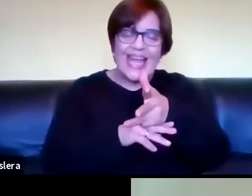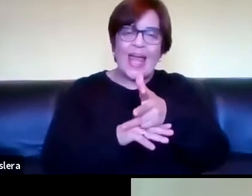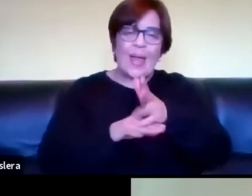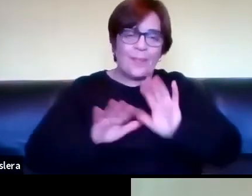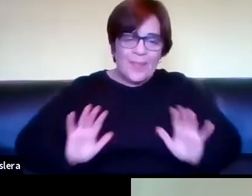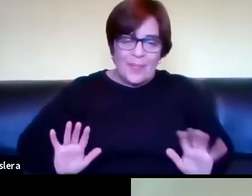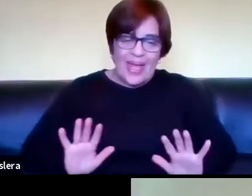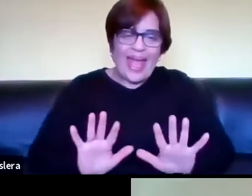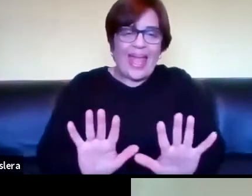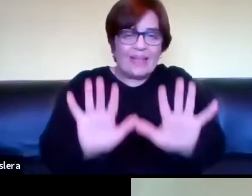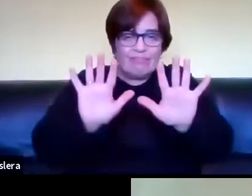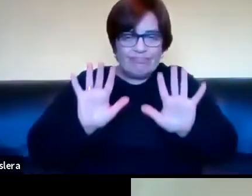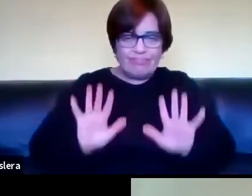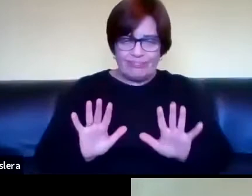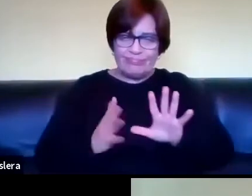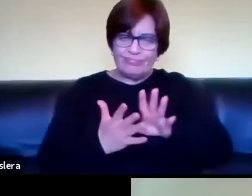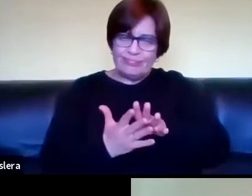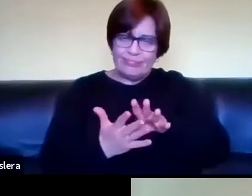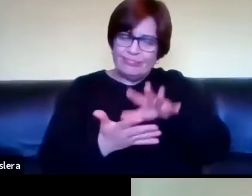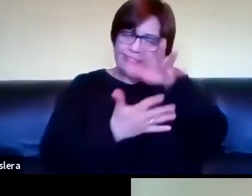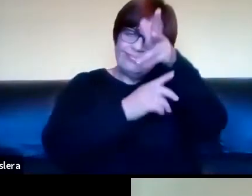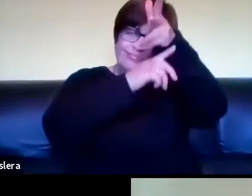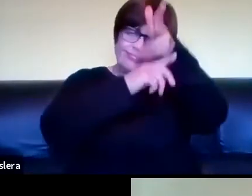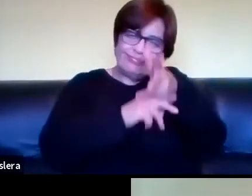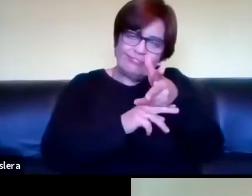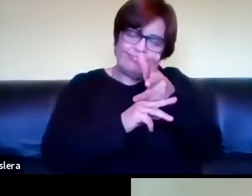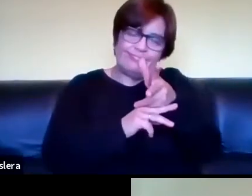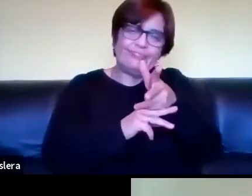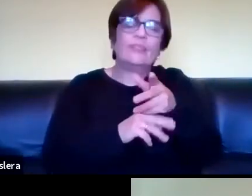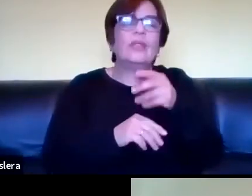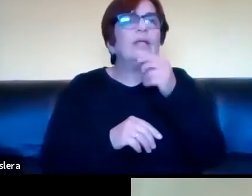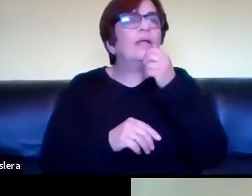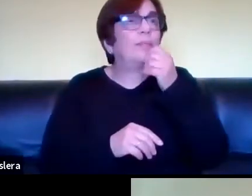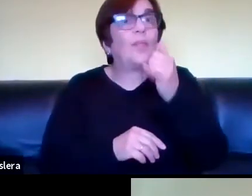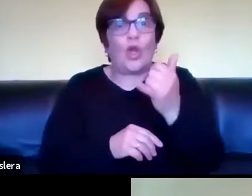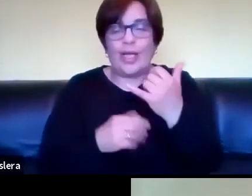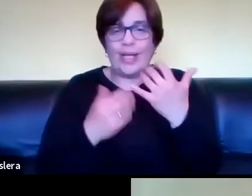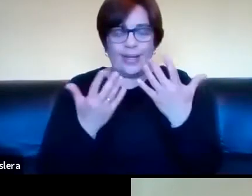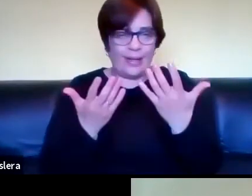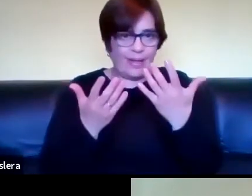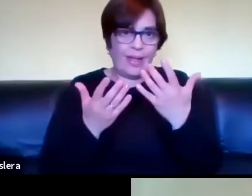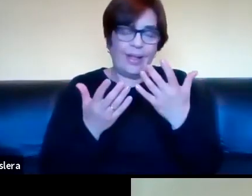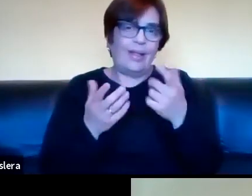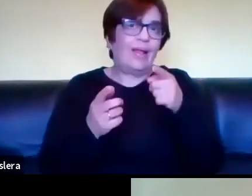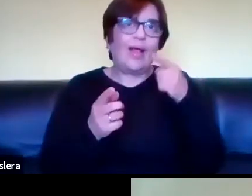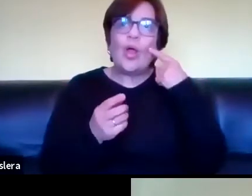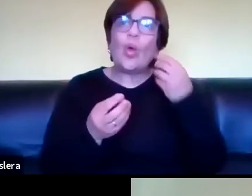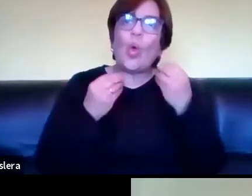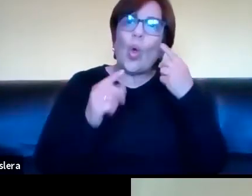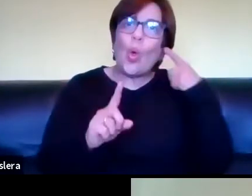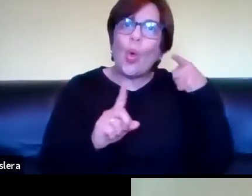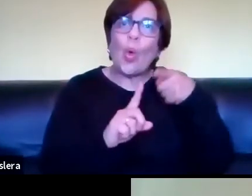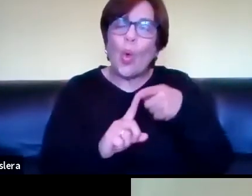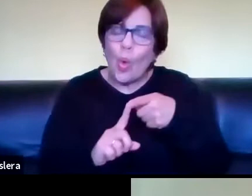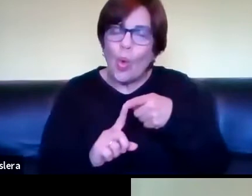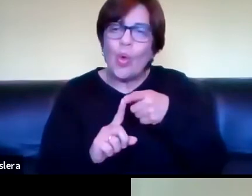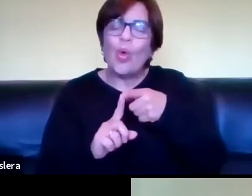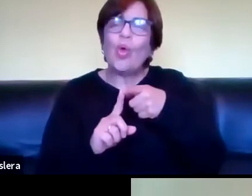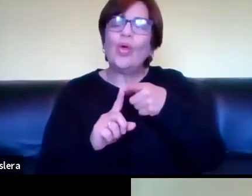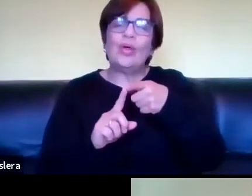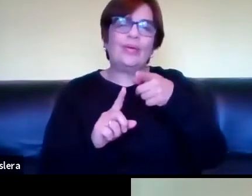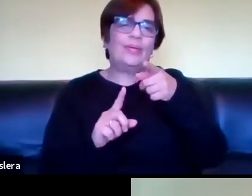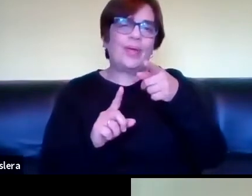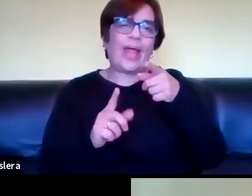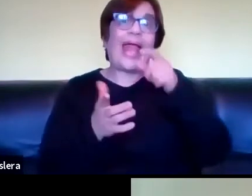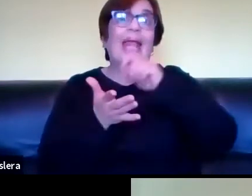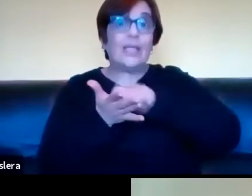textualidad entonces un poco por esto de la función que tiene justamente la